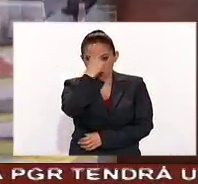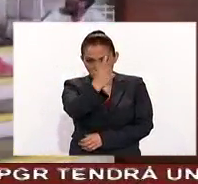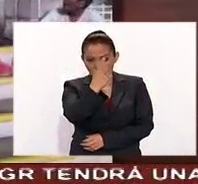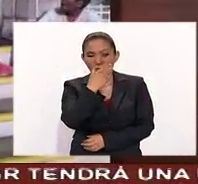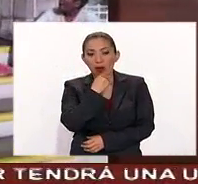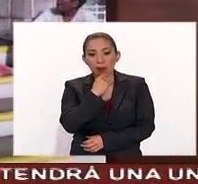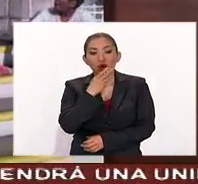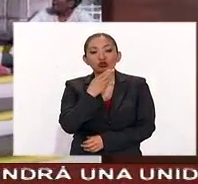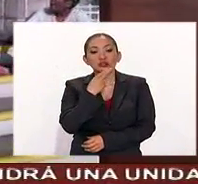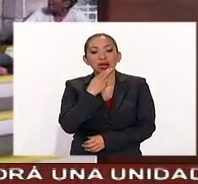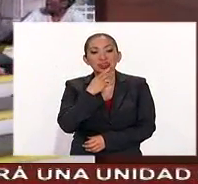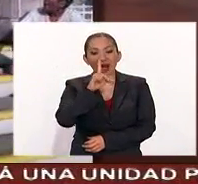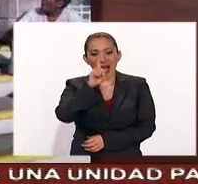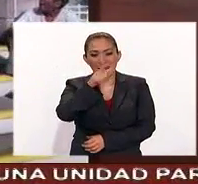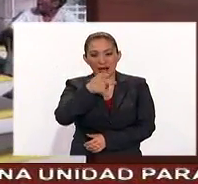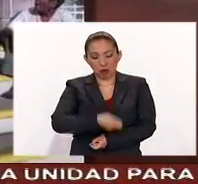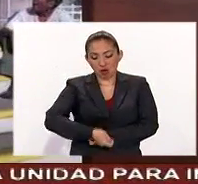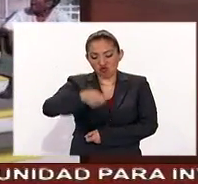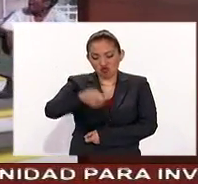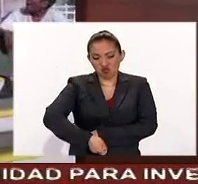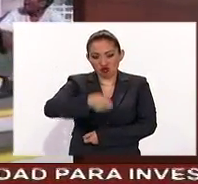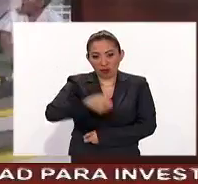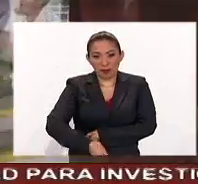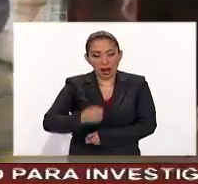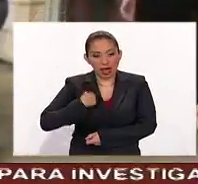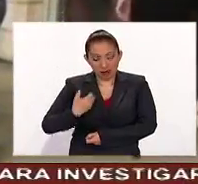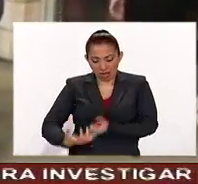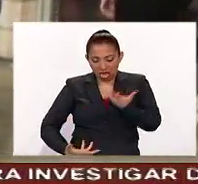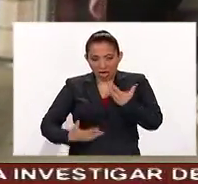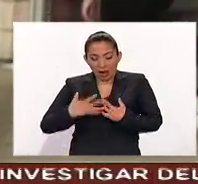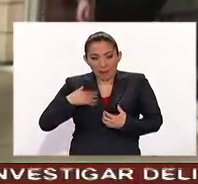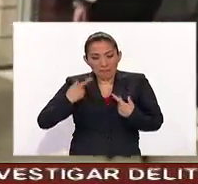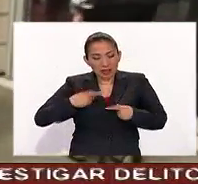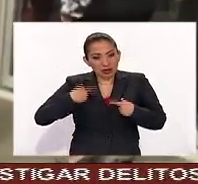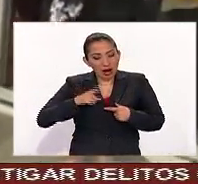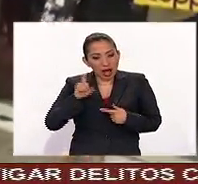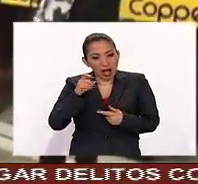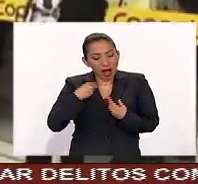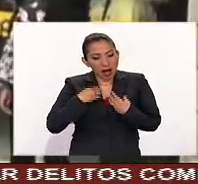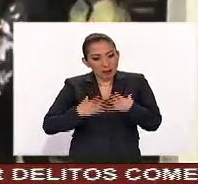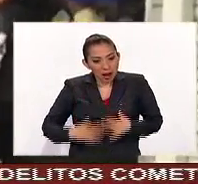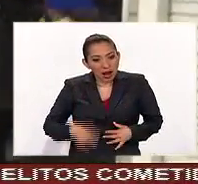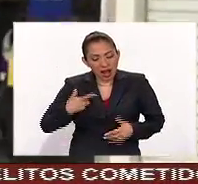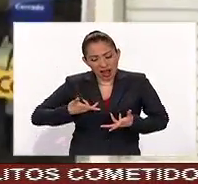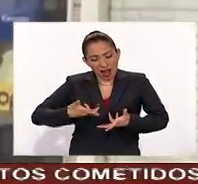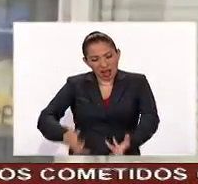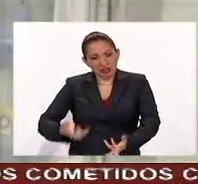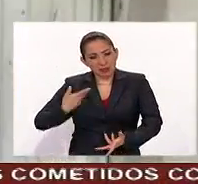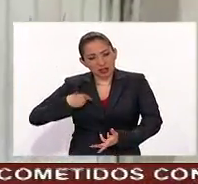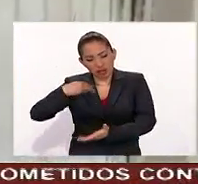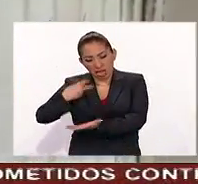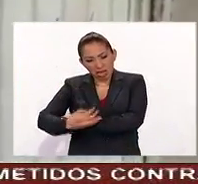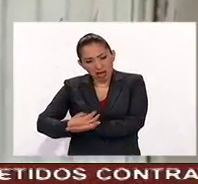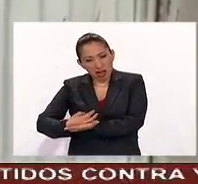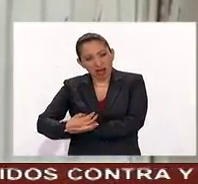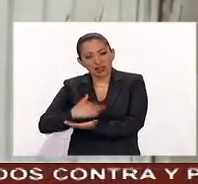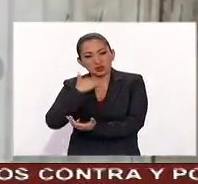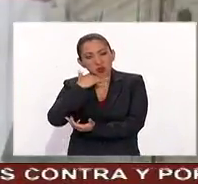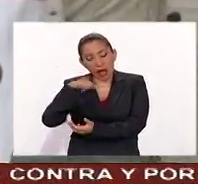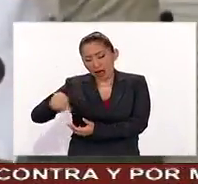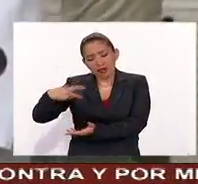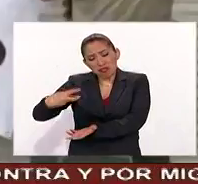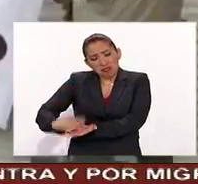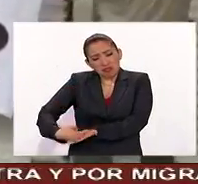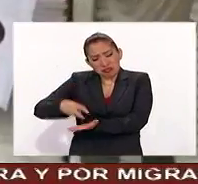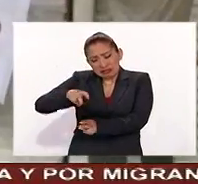ellos, utilizando esa manguera para mojar a dos personas en situación de calle, dos indigentes que estaban